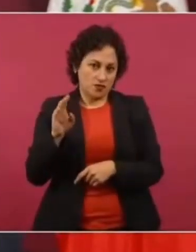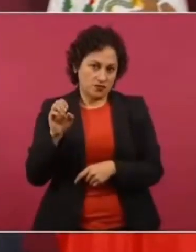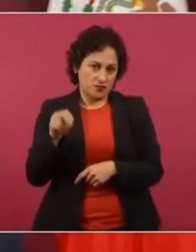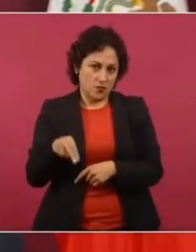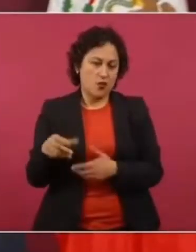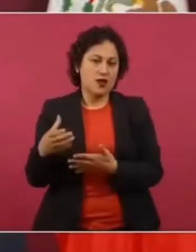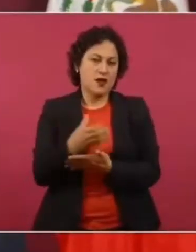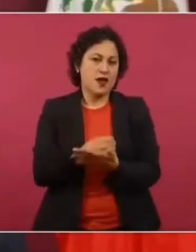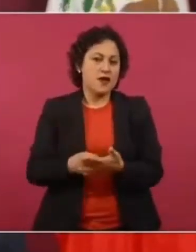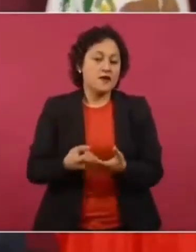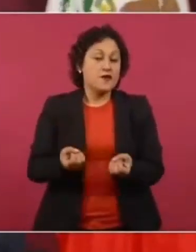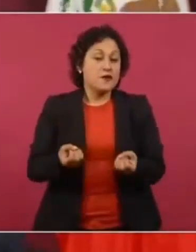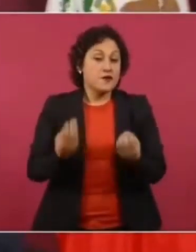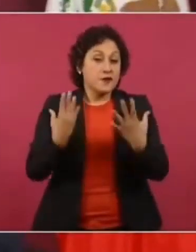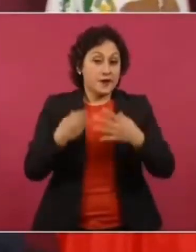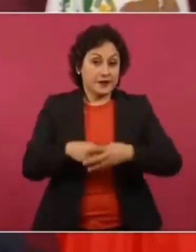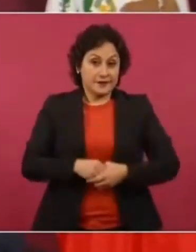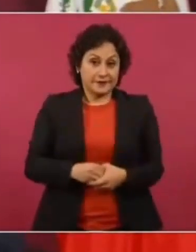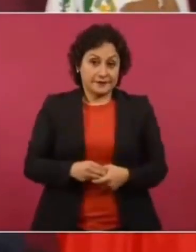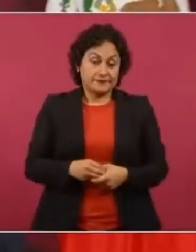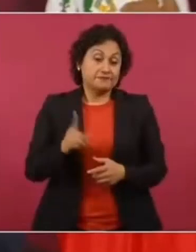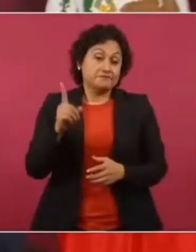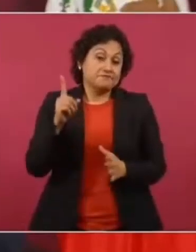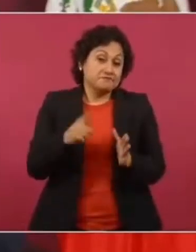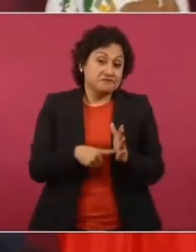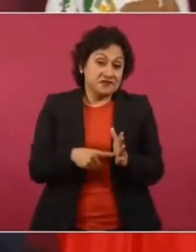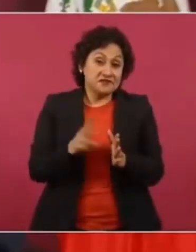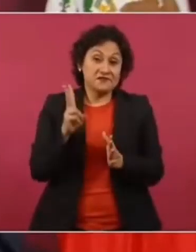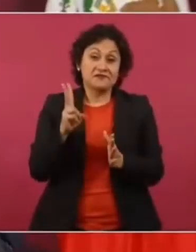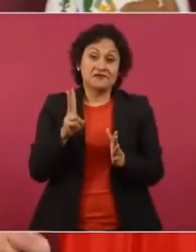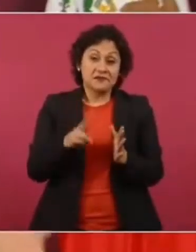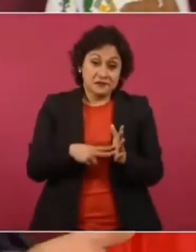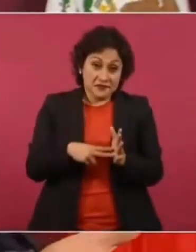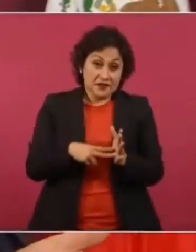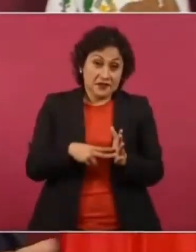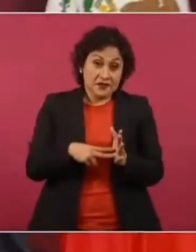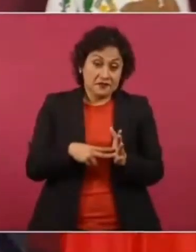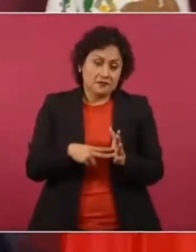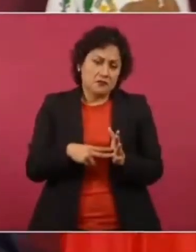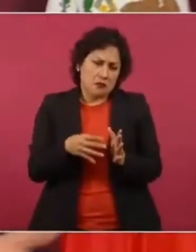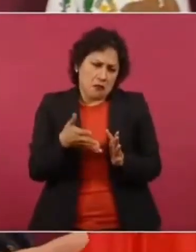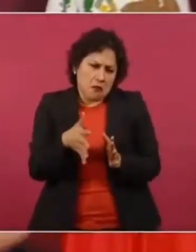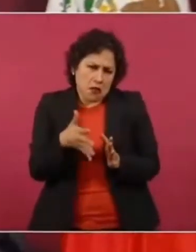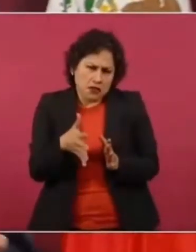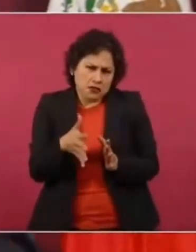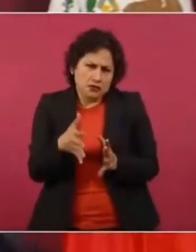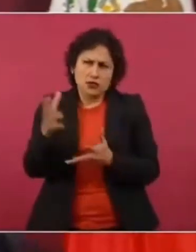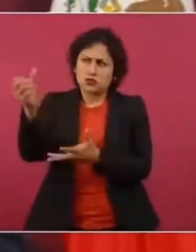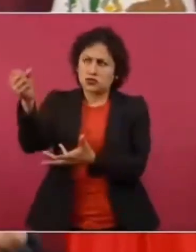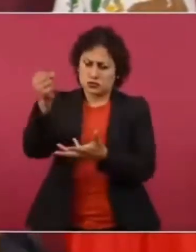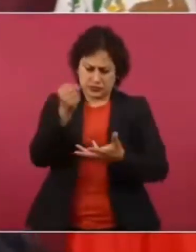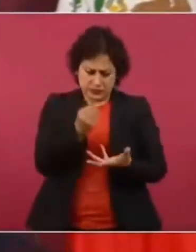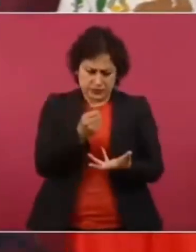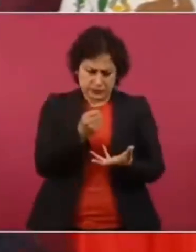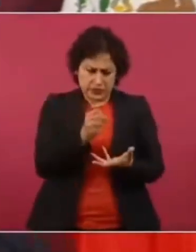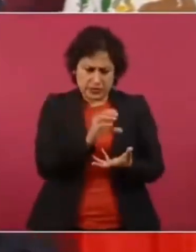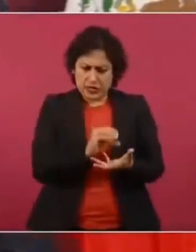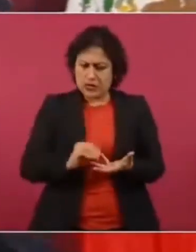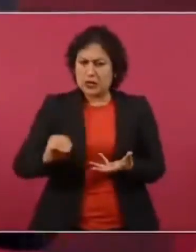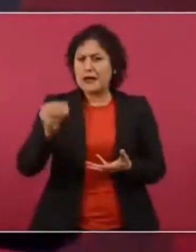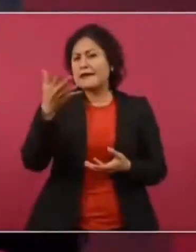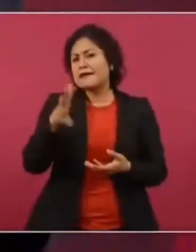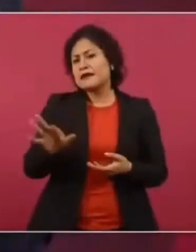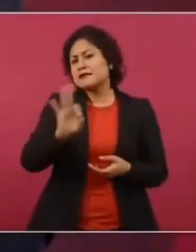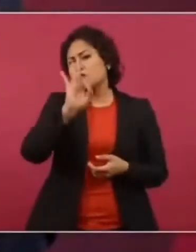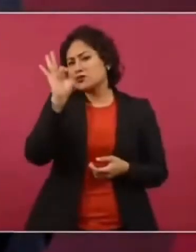Se cobró mil o dos mil. Pues como el 10 por ciento. Cien millones de dólares. Entonces, ¿cuánto?